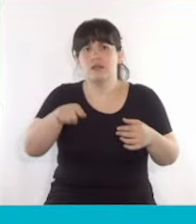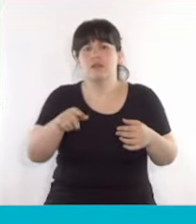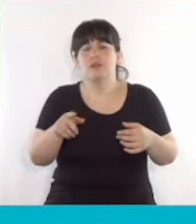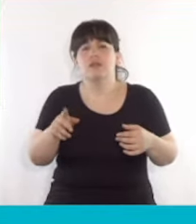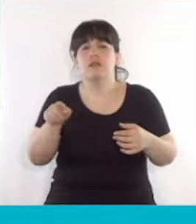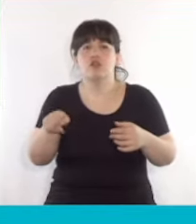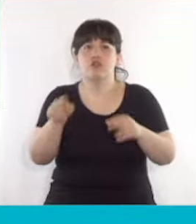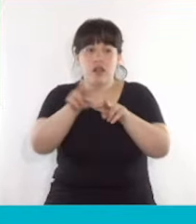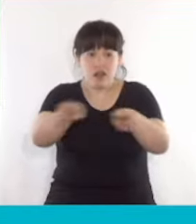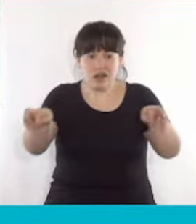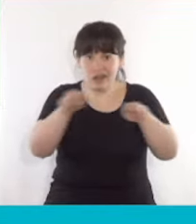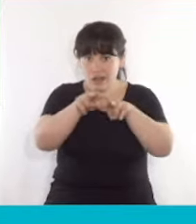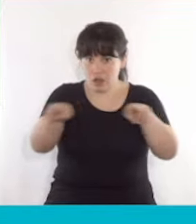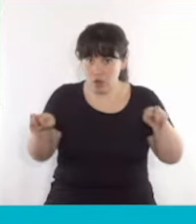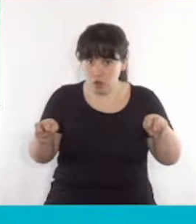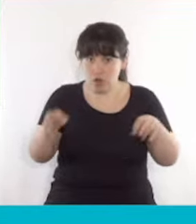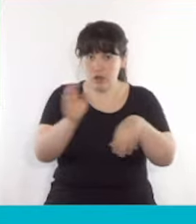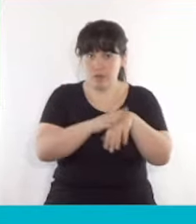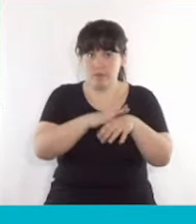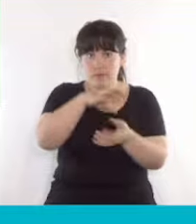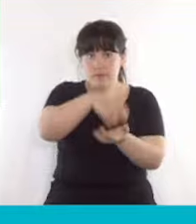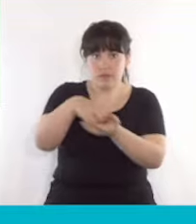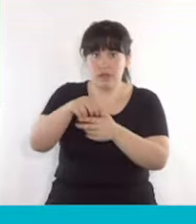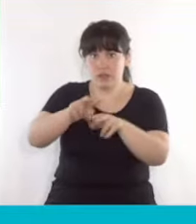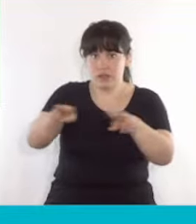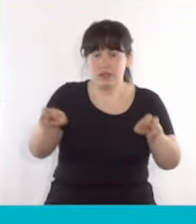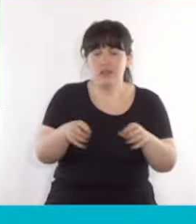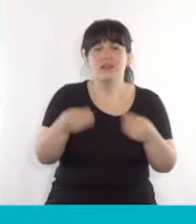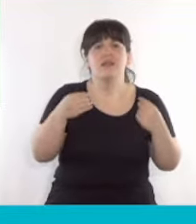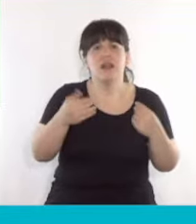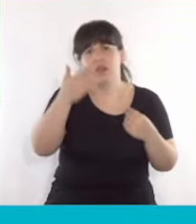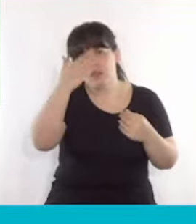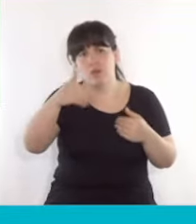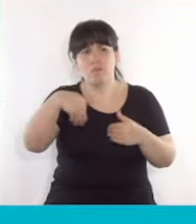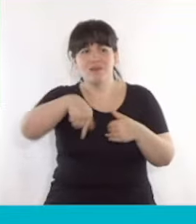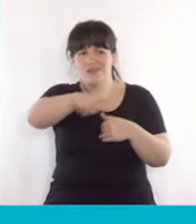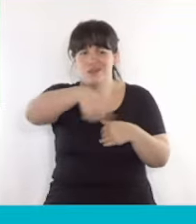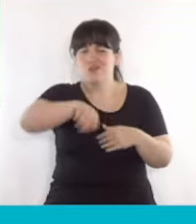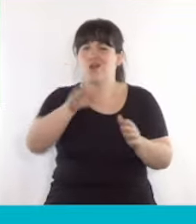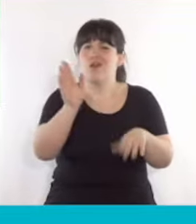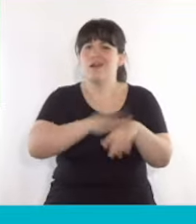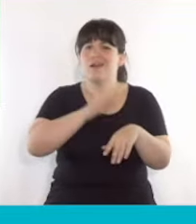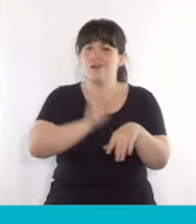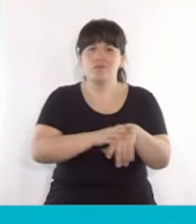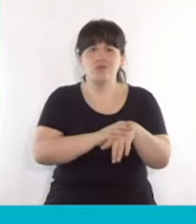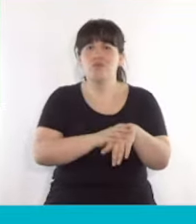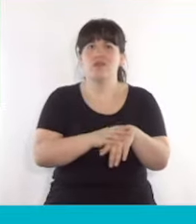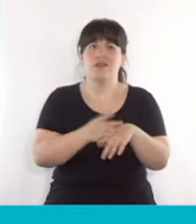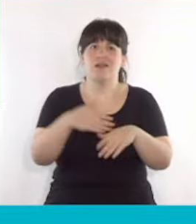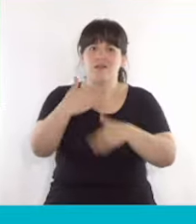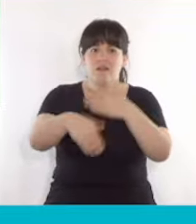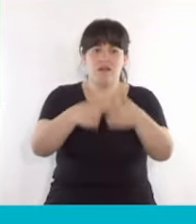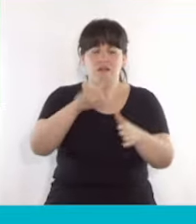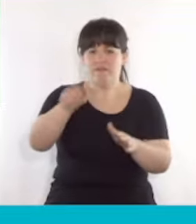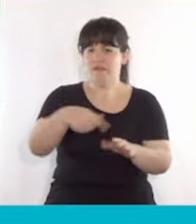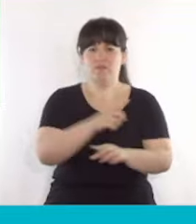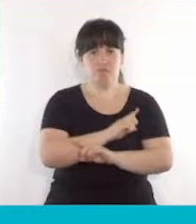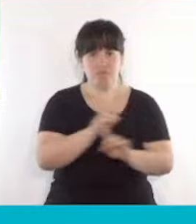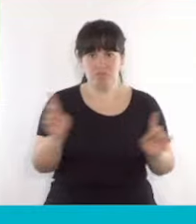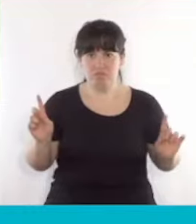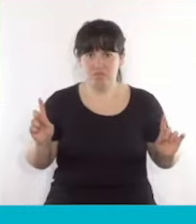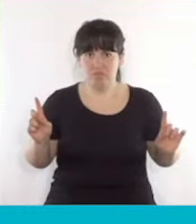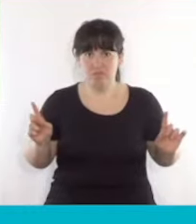recaudatorios que a fin de cuentas después no se hacen responsables de lo que la sanciona esta legislatura.